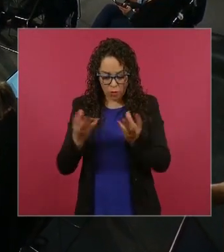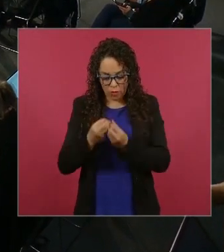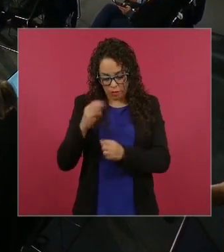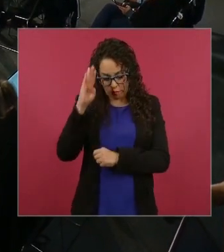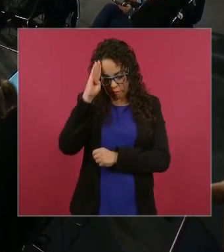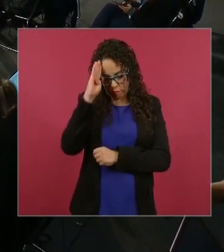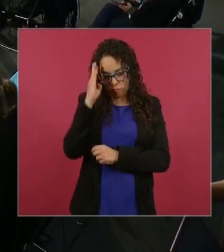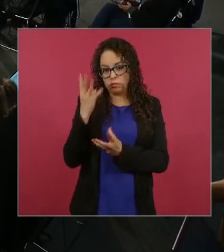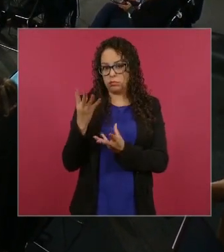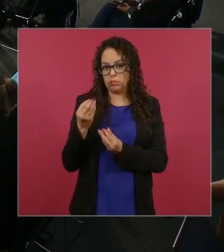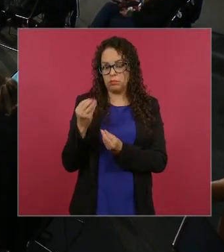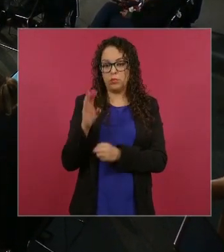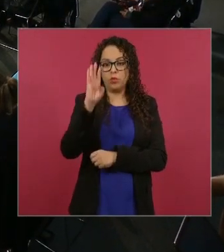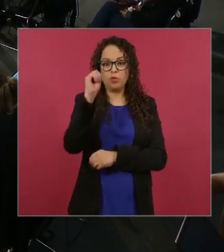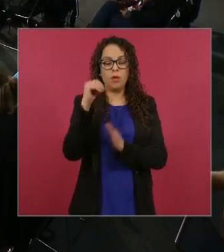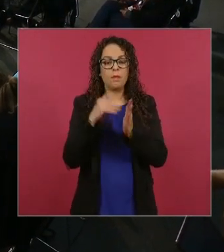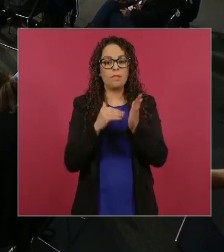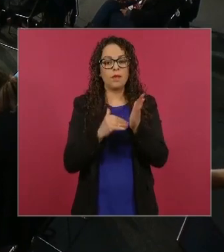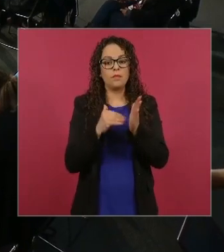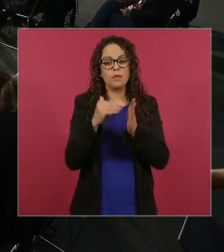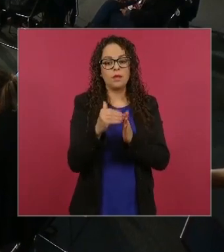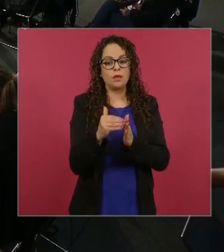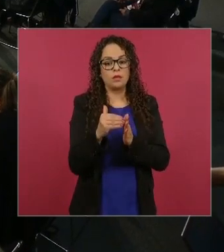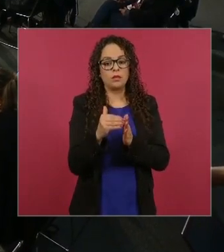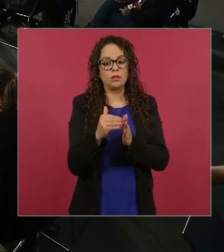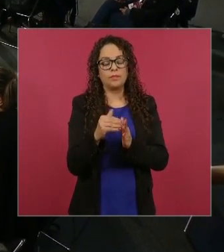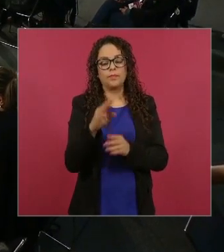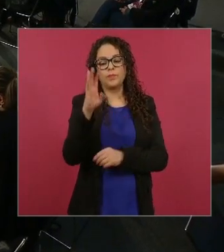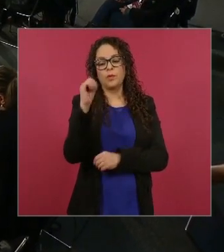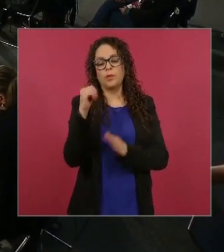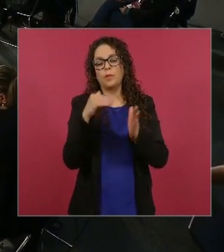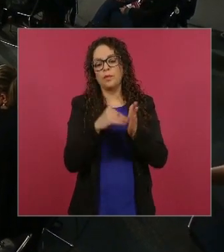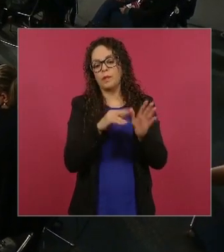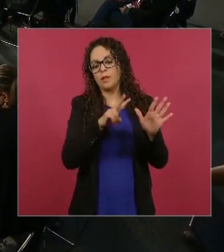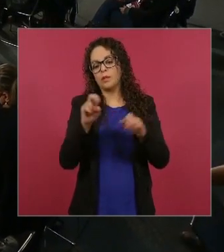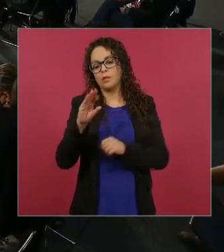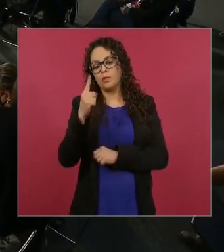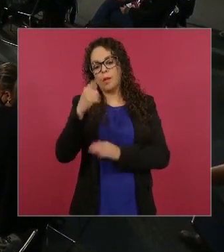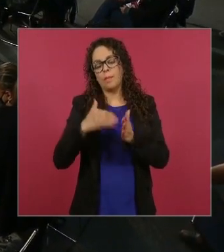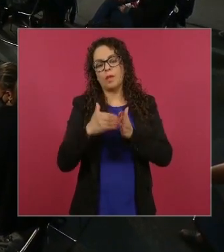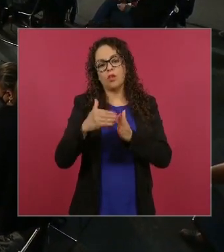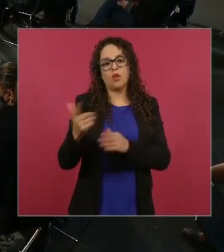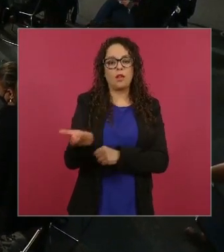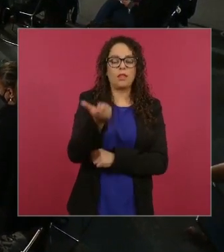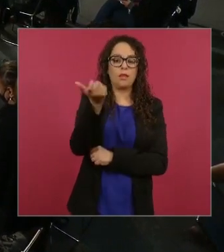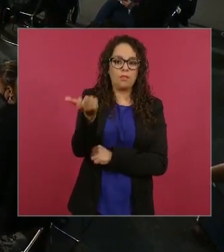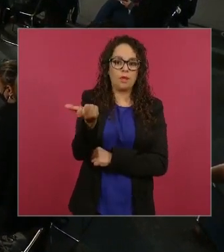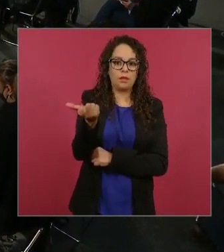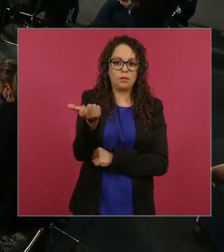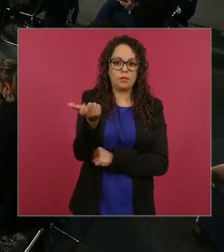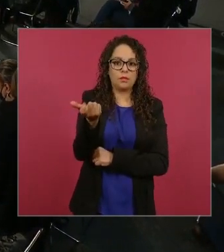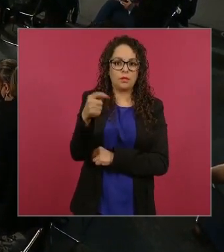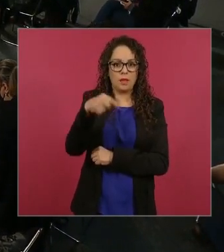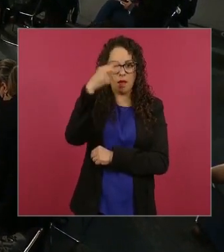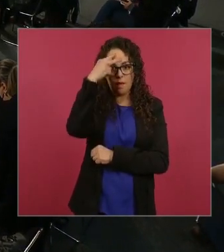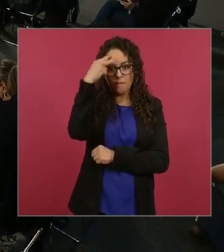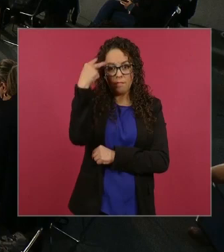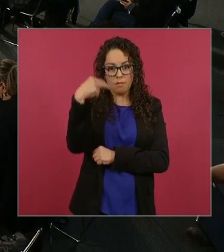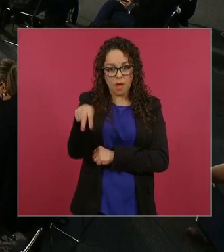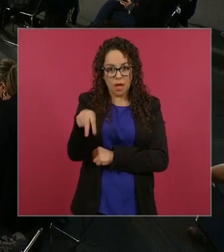9 mil millones 9 mil 291 millones de pesos que nuestro país no captó